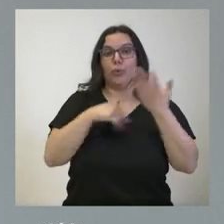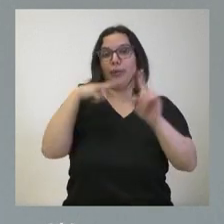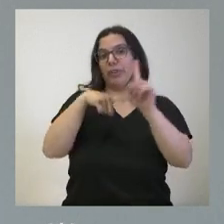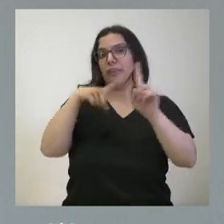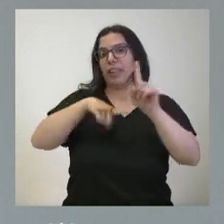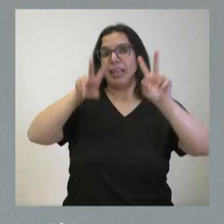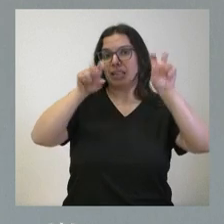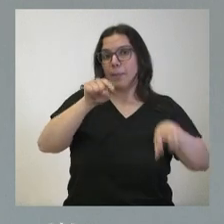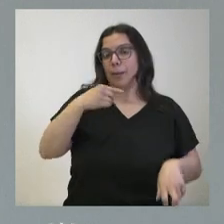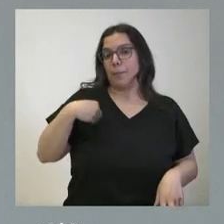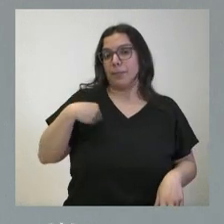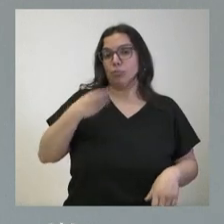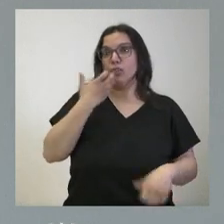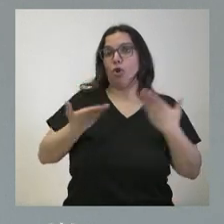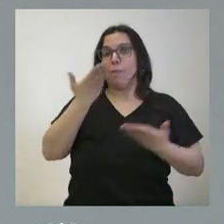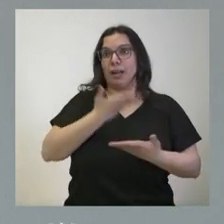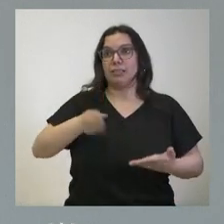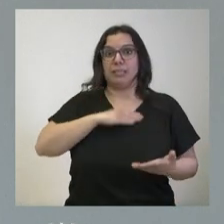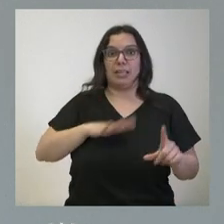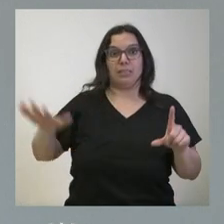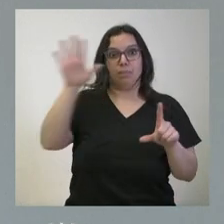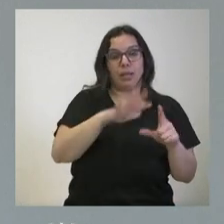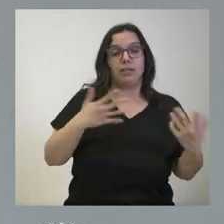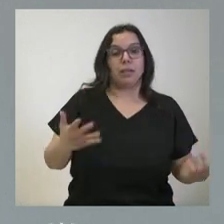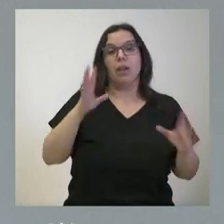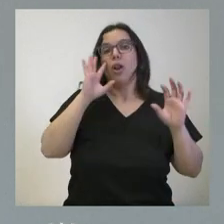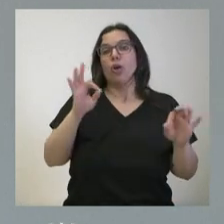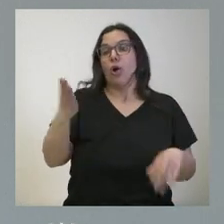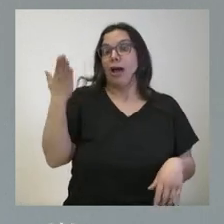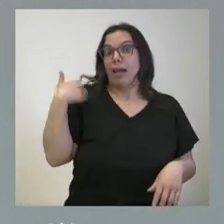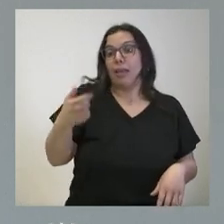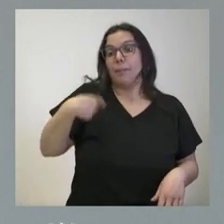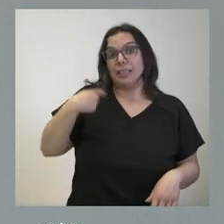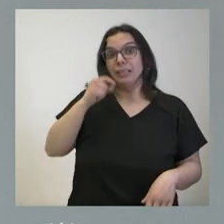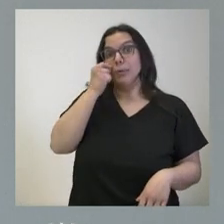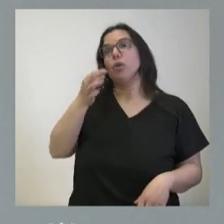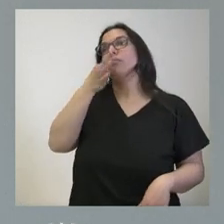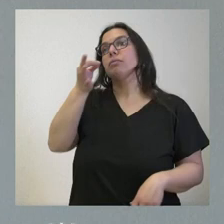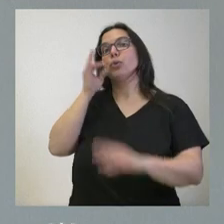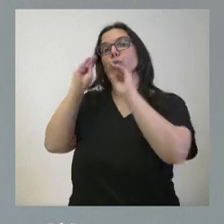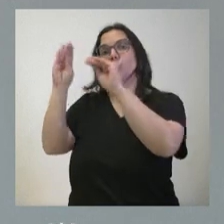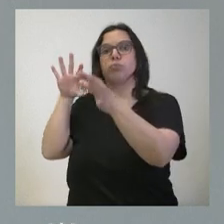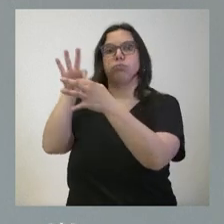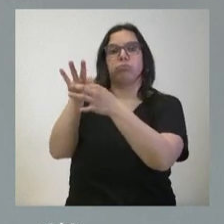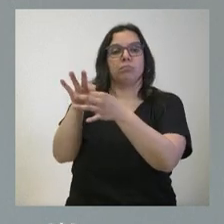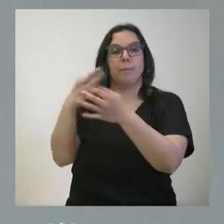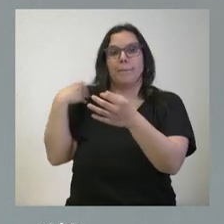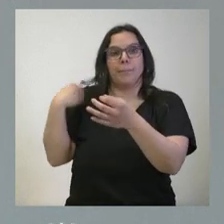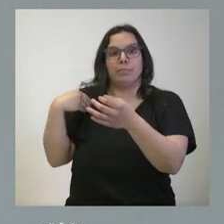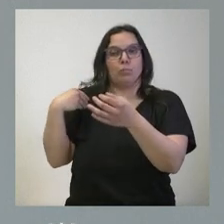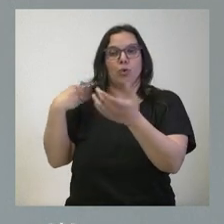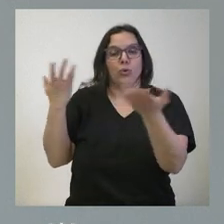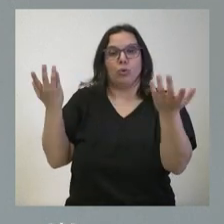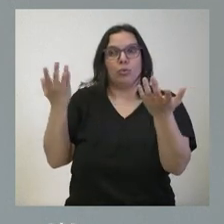en esta materia dentro del contexto nacional y lógicamente la intervención ayer del presidente pues contribuye a eso en el contexto también